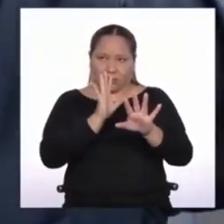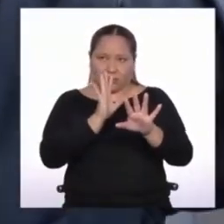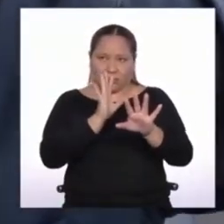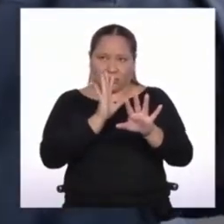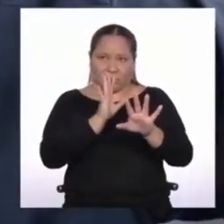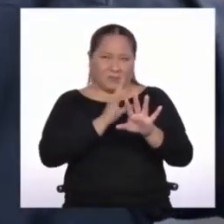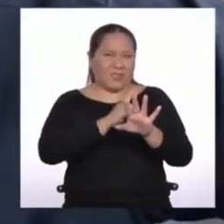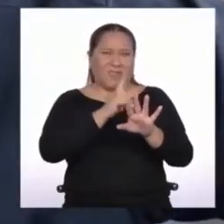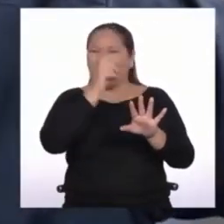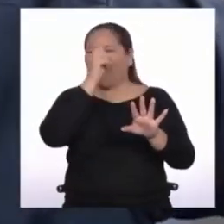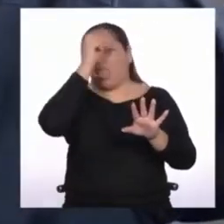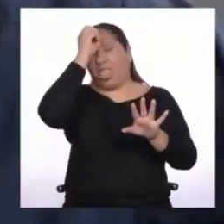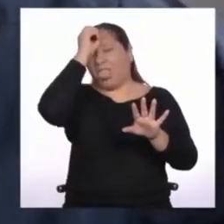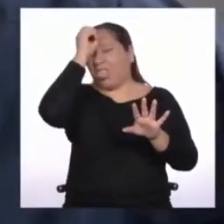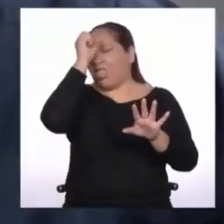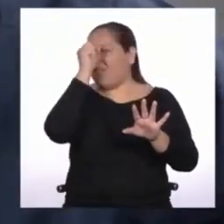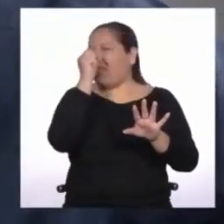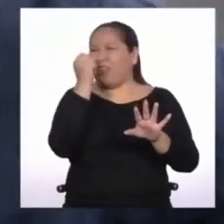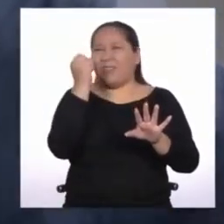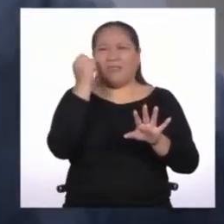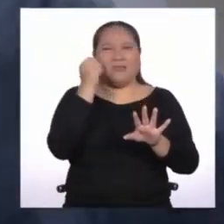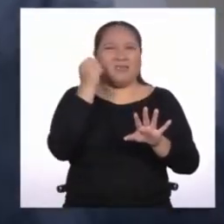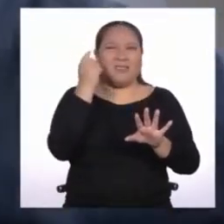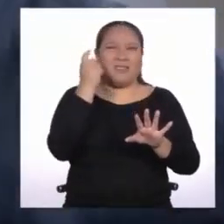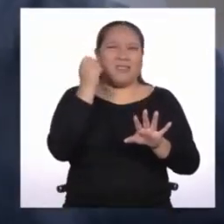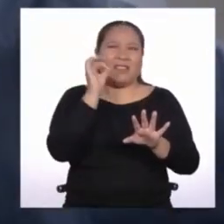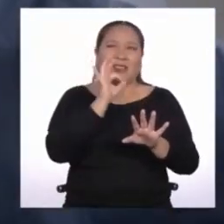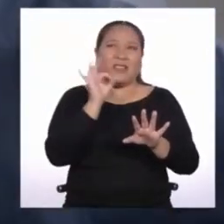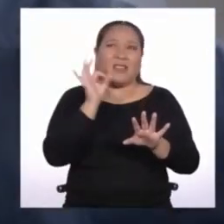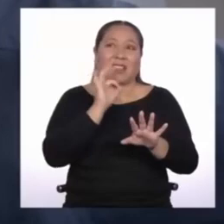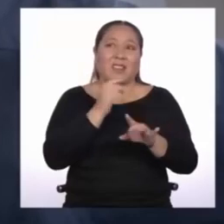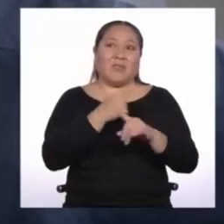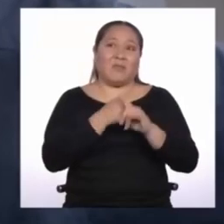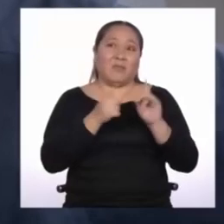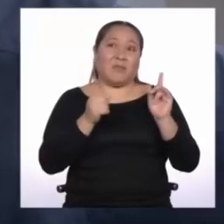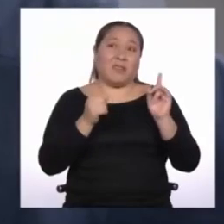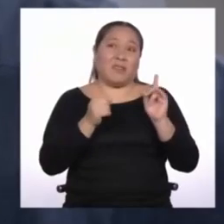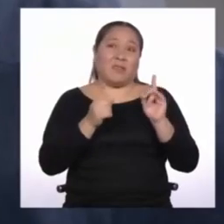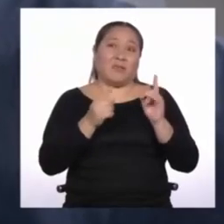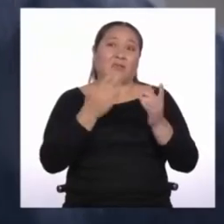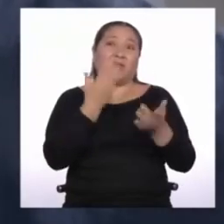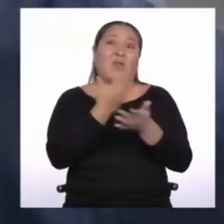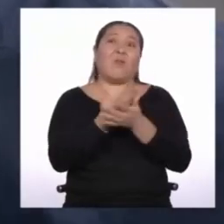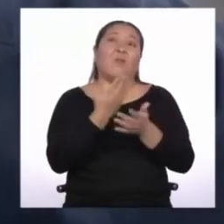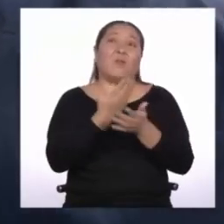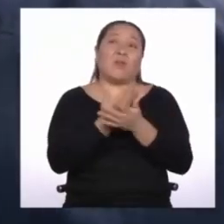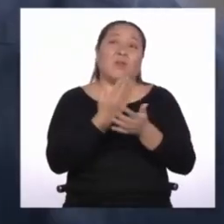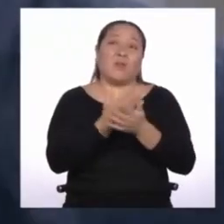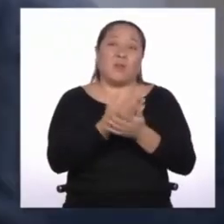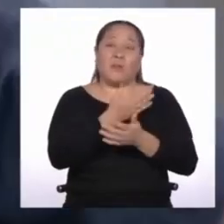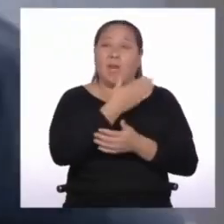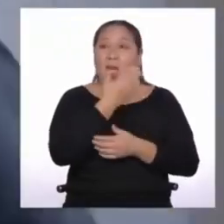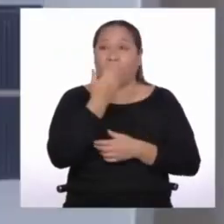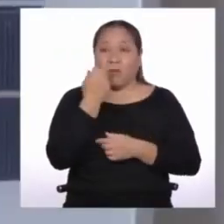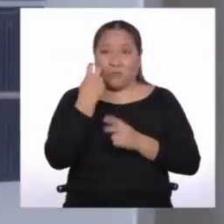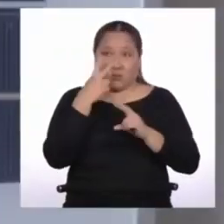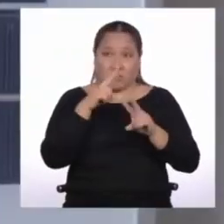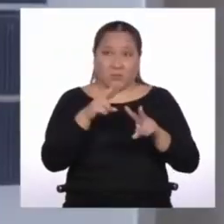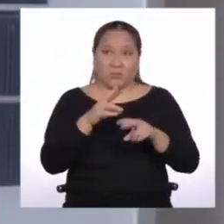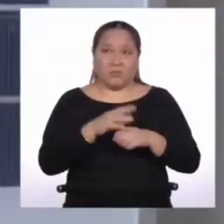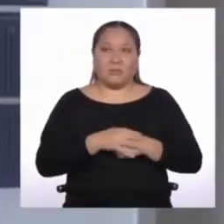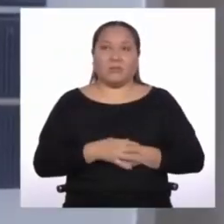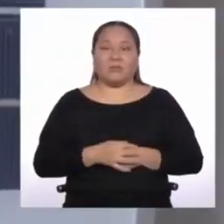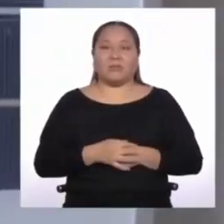No entendí nada, pero por suerte tenemos una demostración. que, vamos a verla.